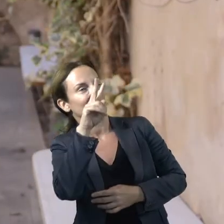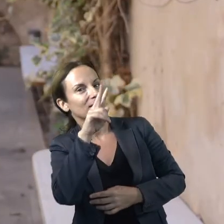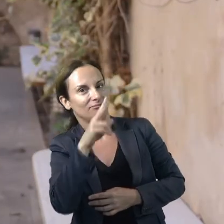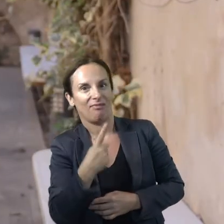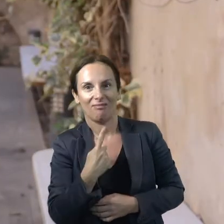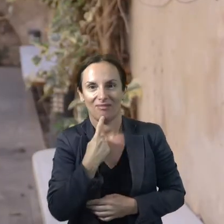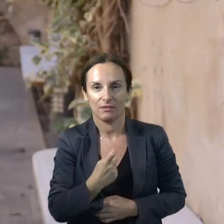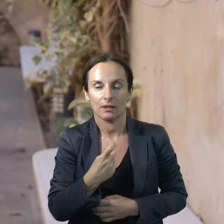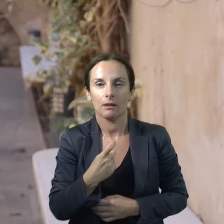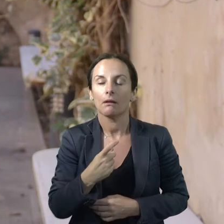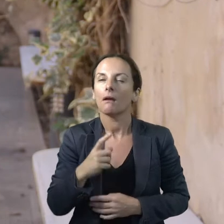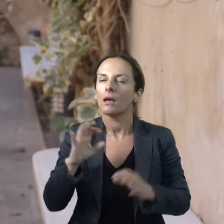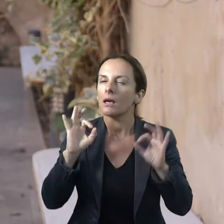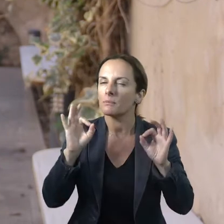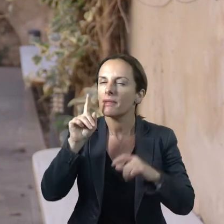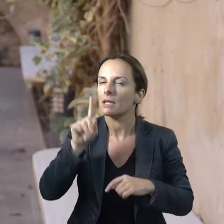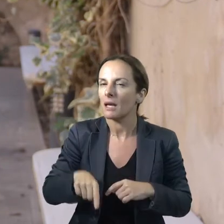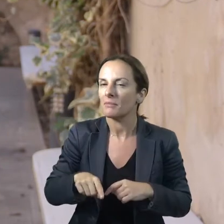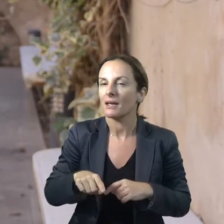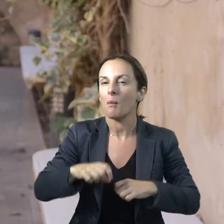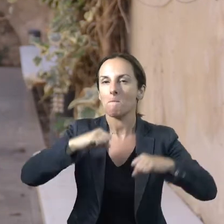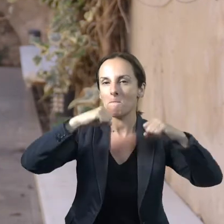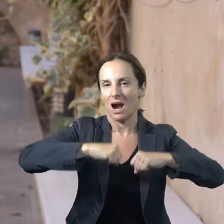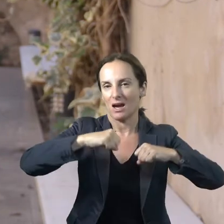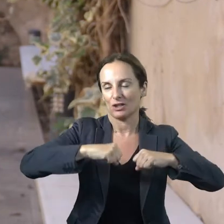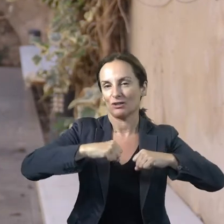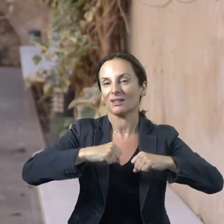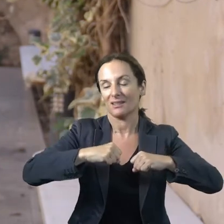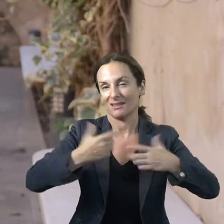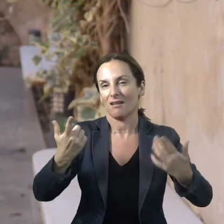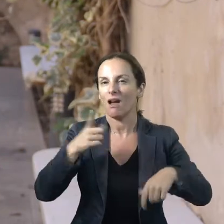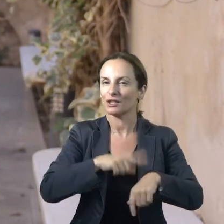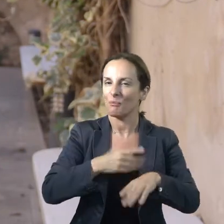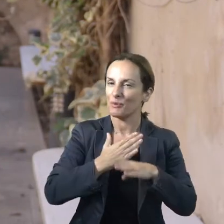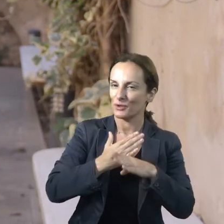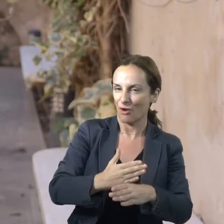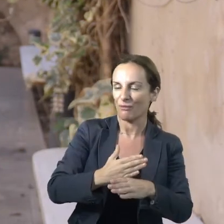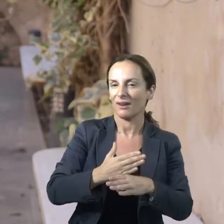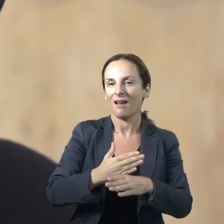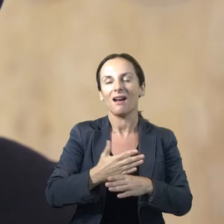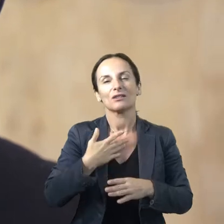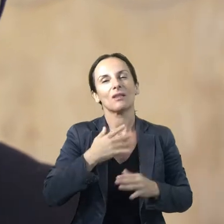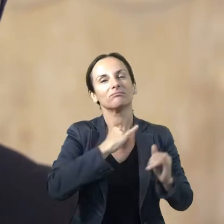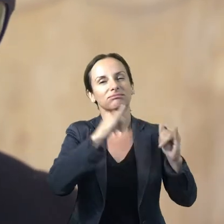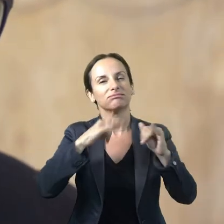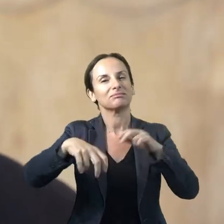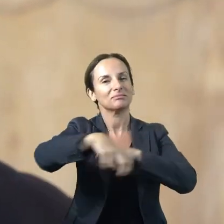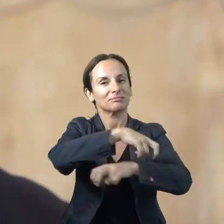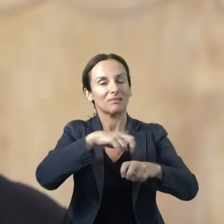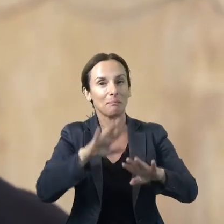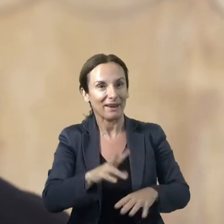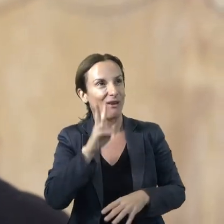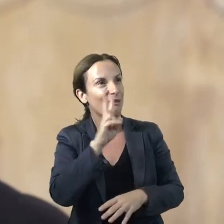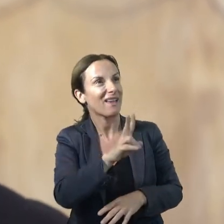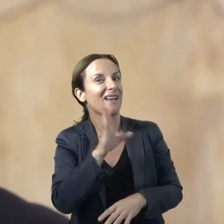las exposiciones, y especialmente gente mayor, que tiene el tiempo para poder ir con más calma y quieren disfrutar del